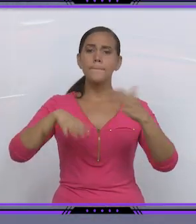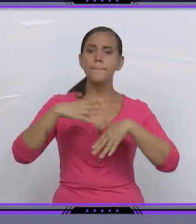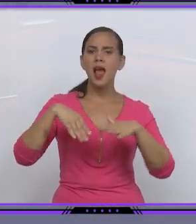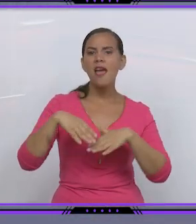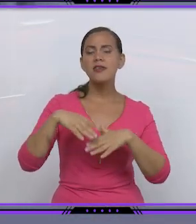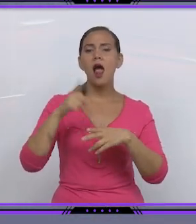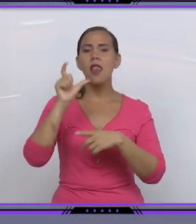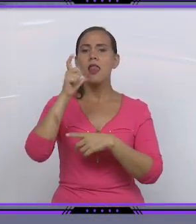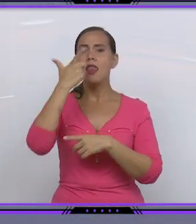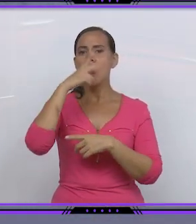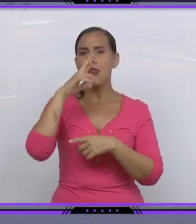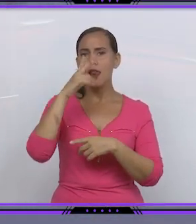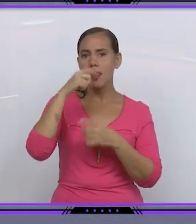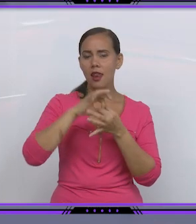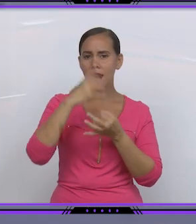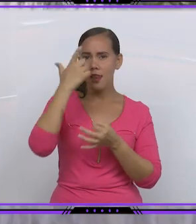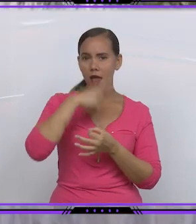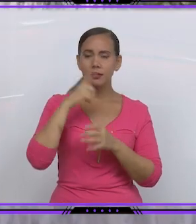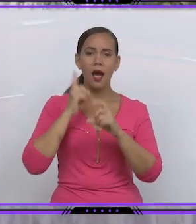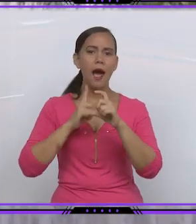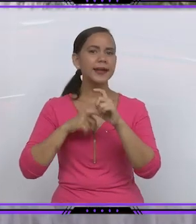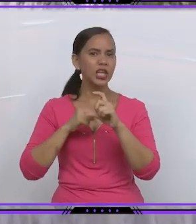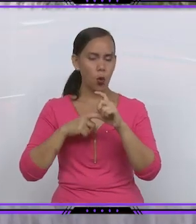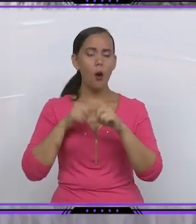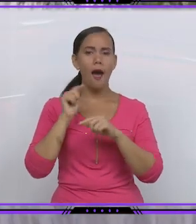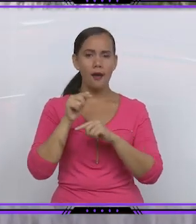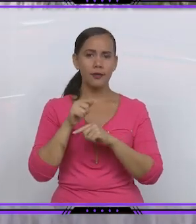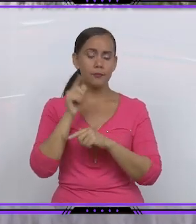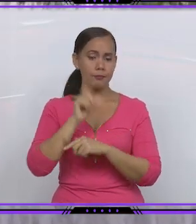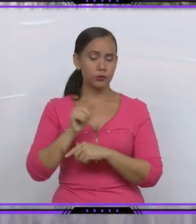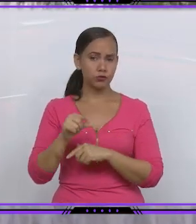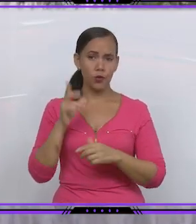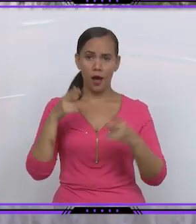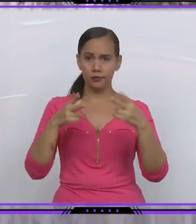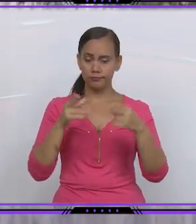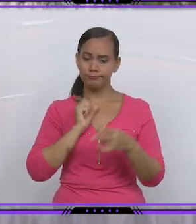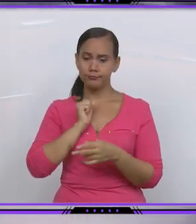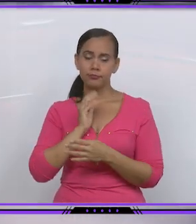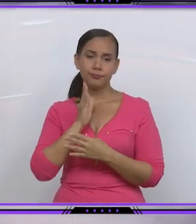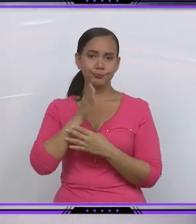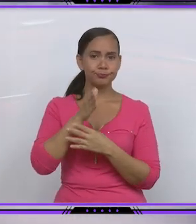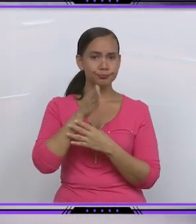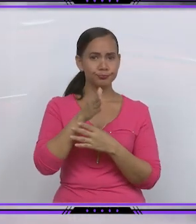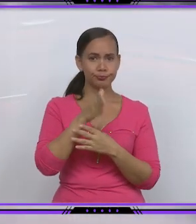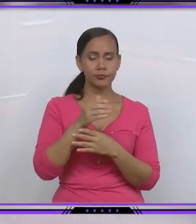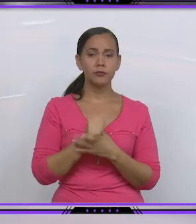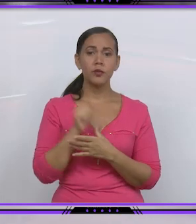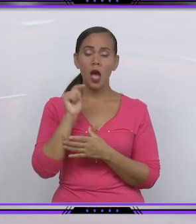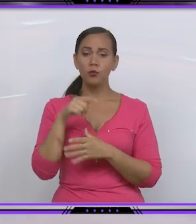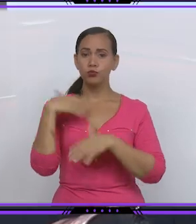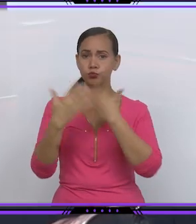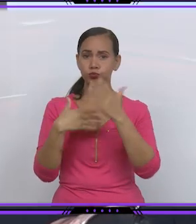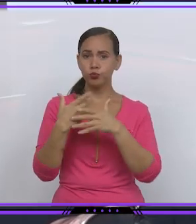comunitarios del lugar el cauce de un líquido aparentemente oleoso con mixto etílico proveniente de uno de los tanques en